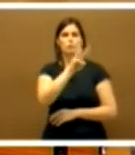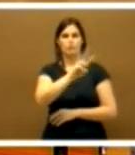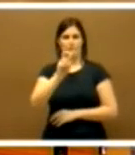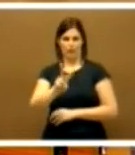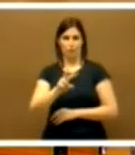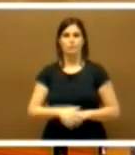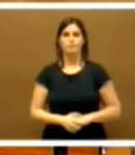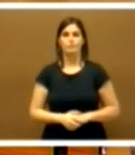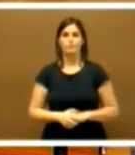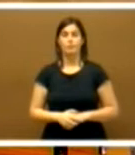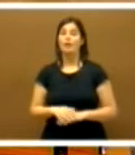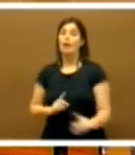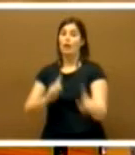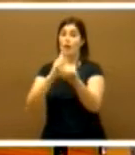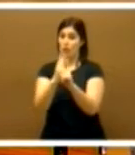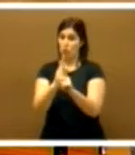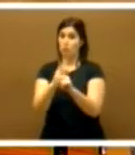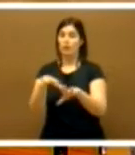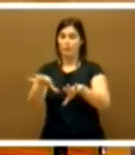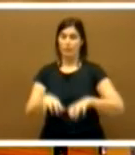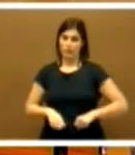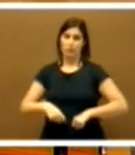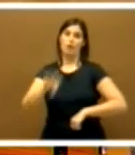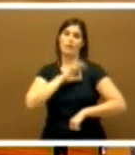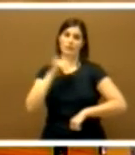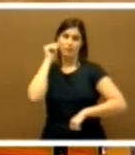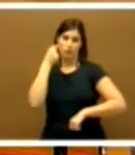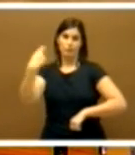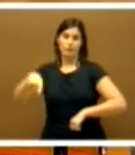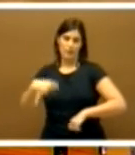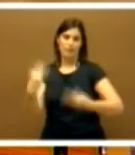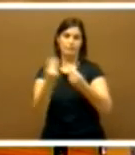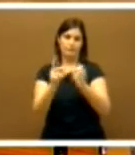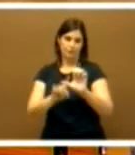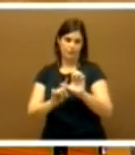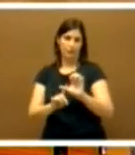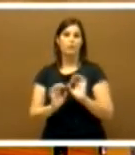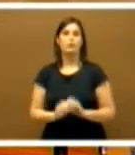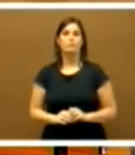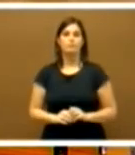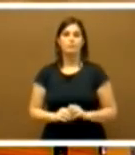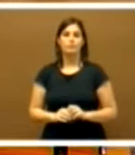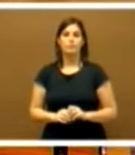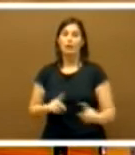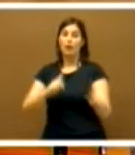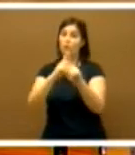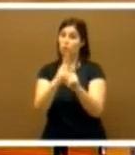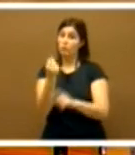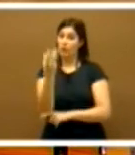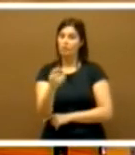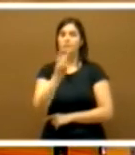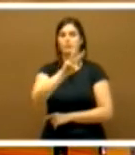y dos votos en contra de la investidura del señor Monago Terraza como presidente de la comunidad autónoma de Extremadura en contra